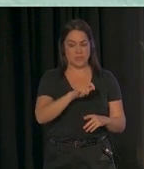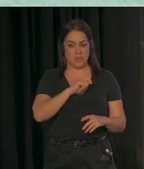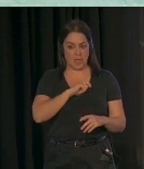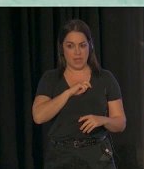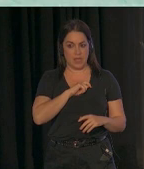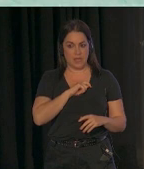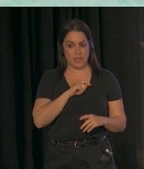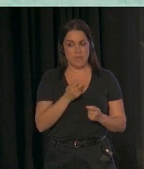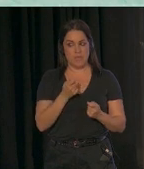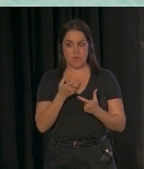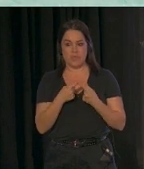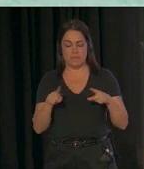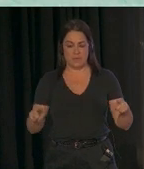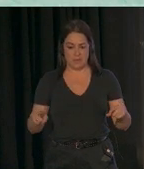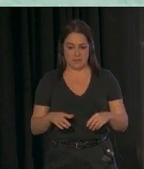diferencia.